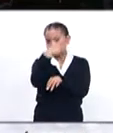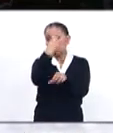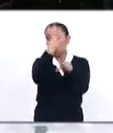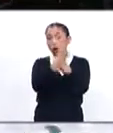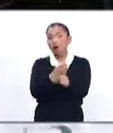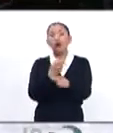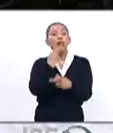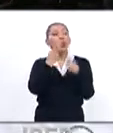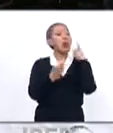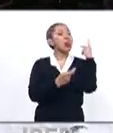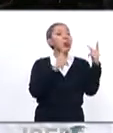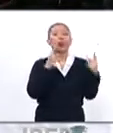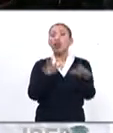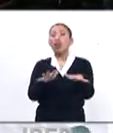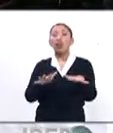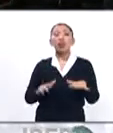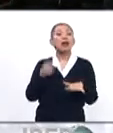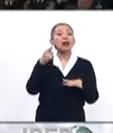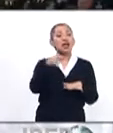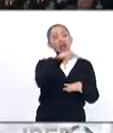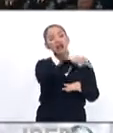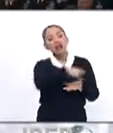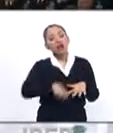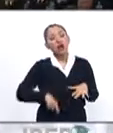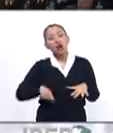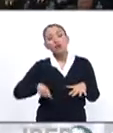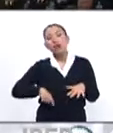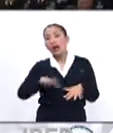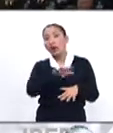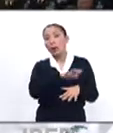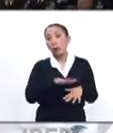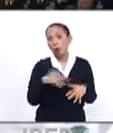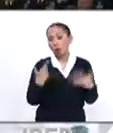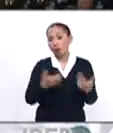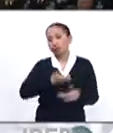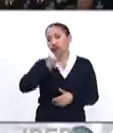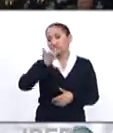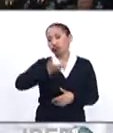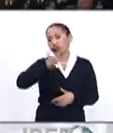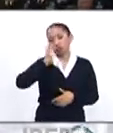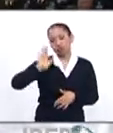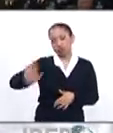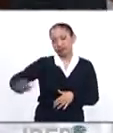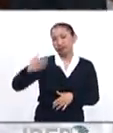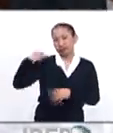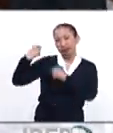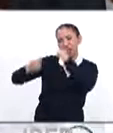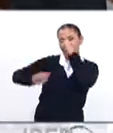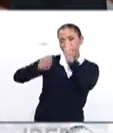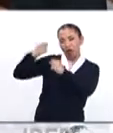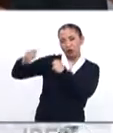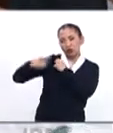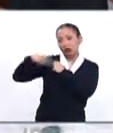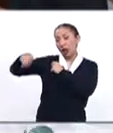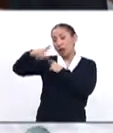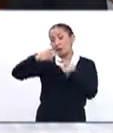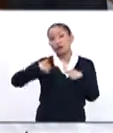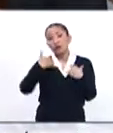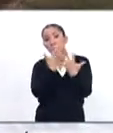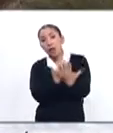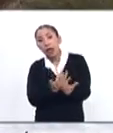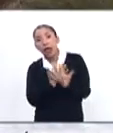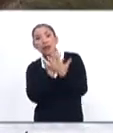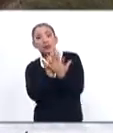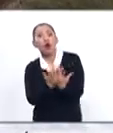su segundo discurso sobre el Estado de la Unión. Una tradición muy importante dentro de la opinión pública, por